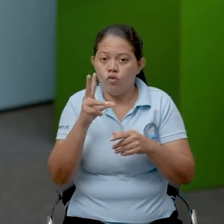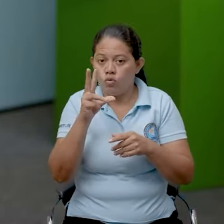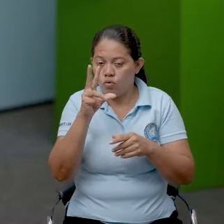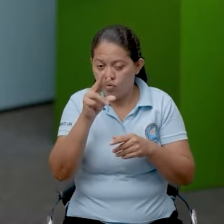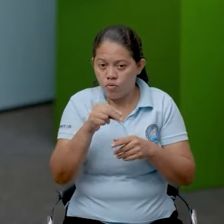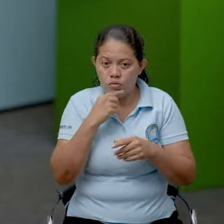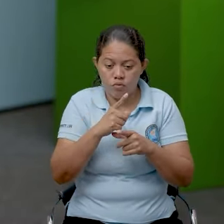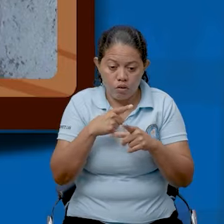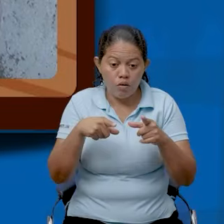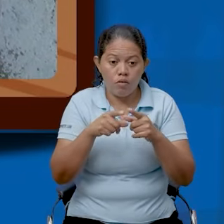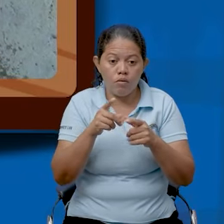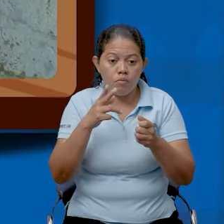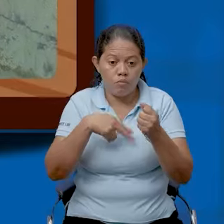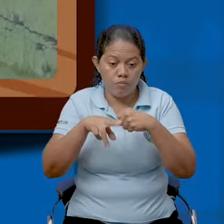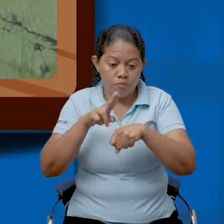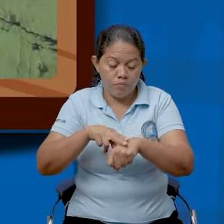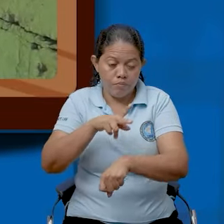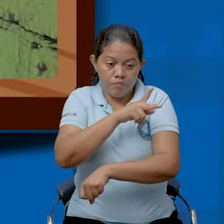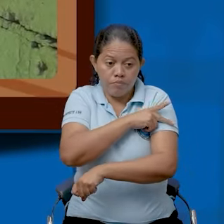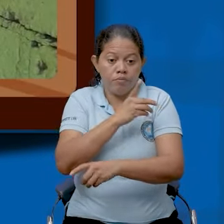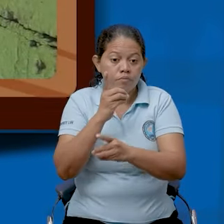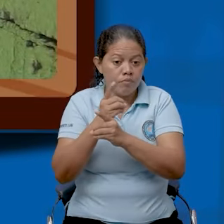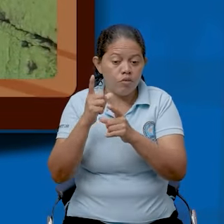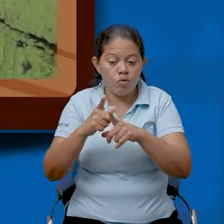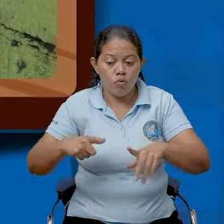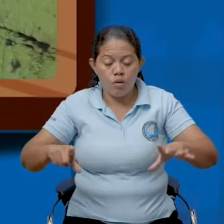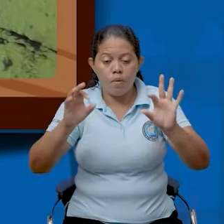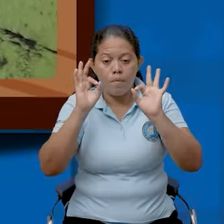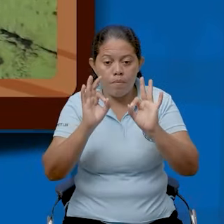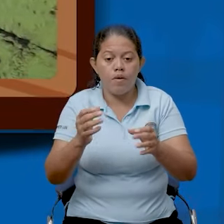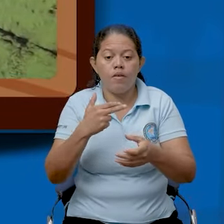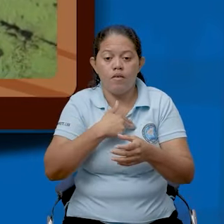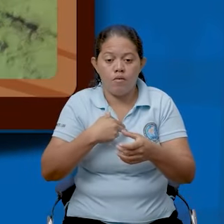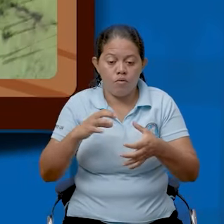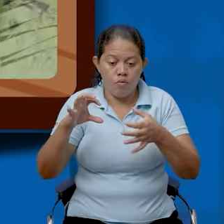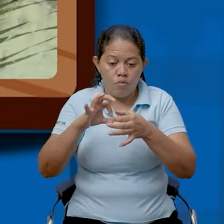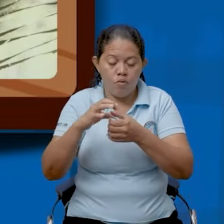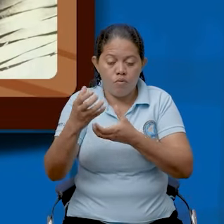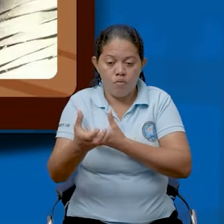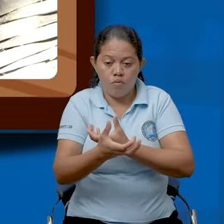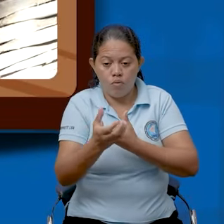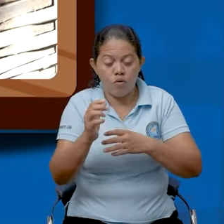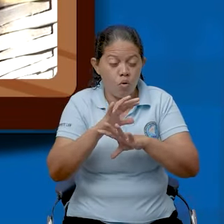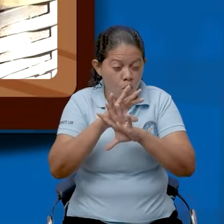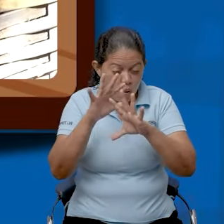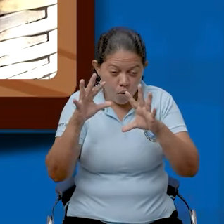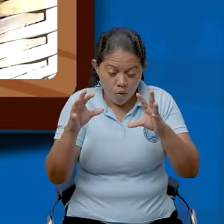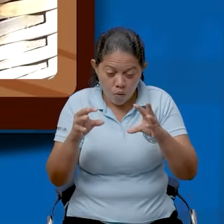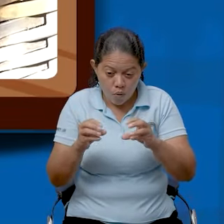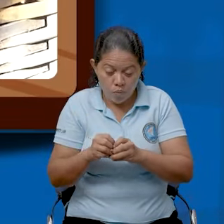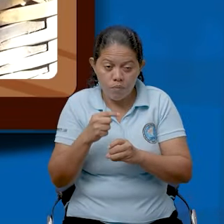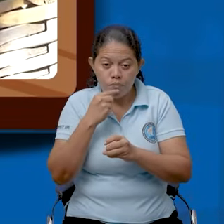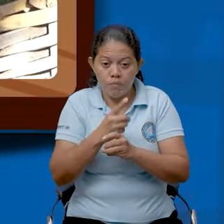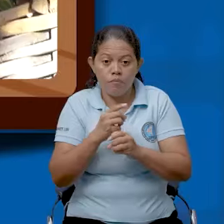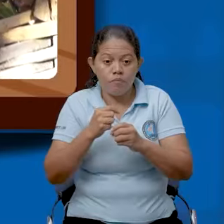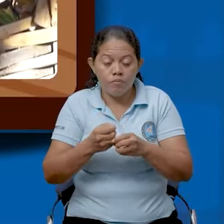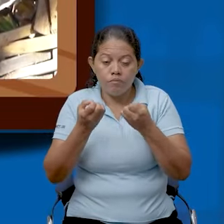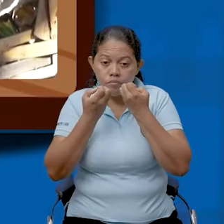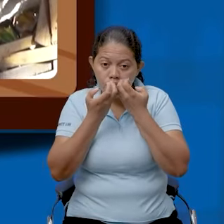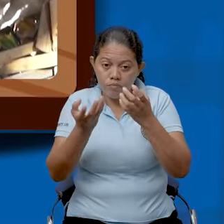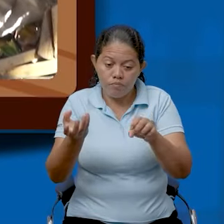orientados por la Policía Nacional y por los Bomberos Unidos de Nicaragua. O sea, todos están